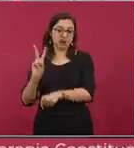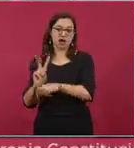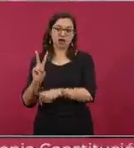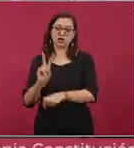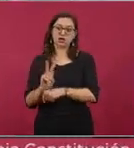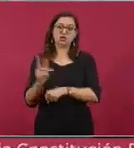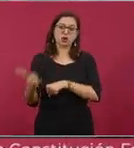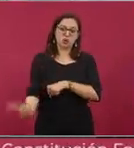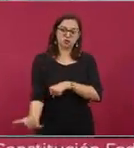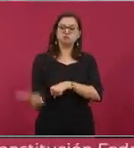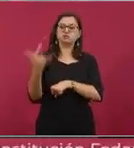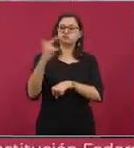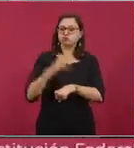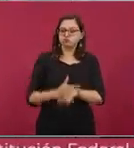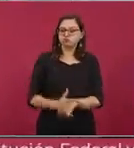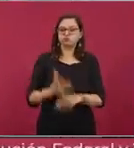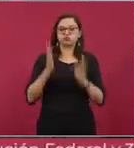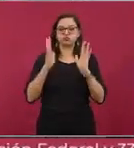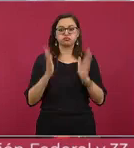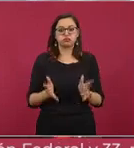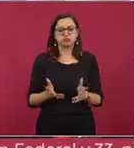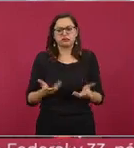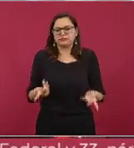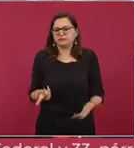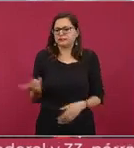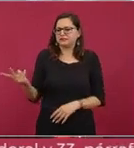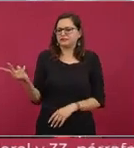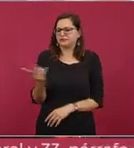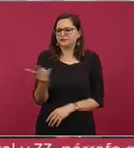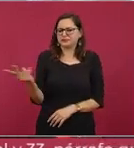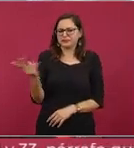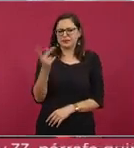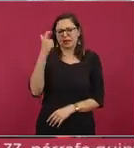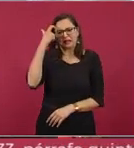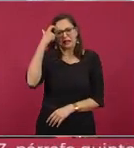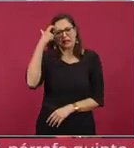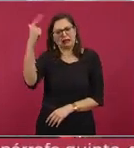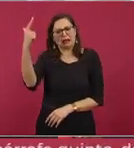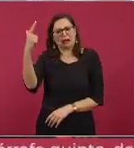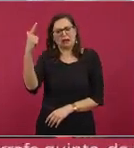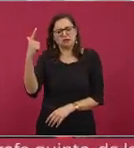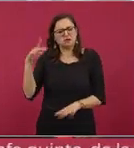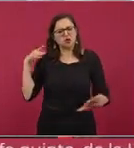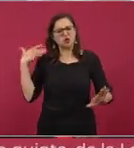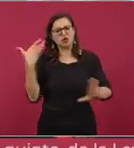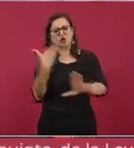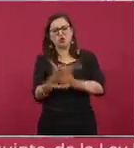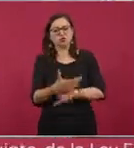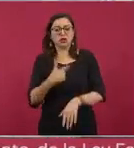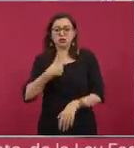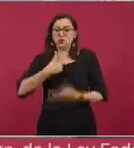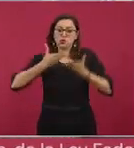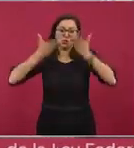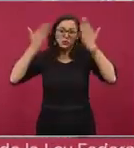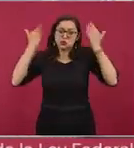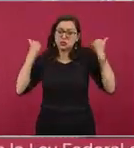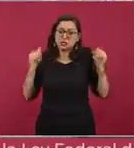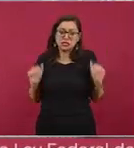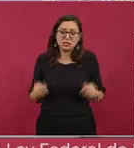sé por qué estos señores dicen lo que están diciendo Pues yo sí sé es que son